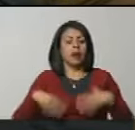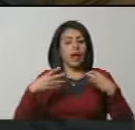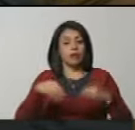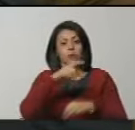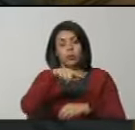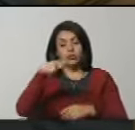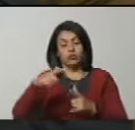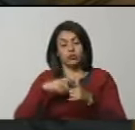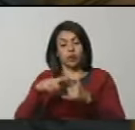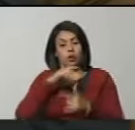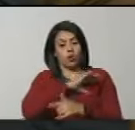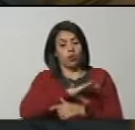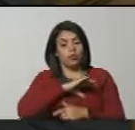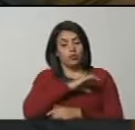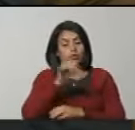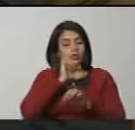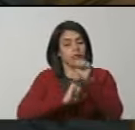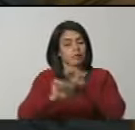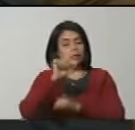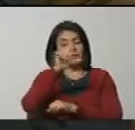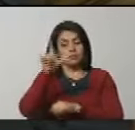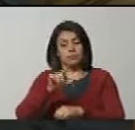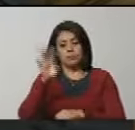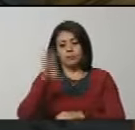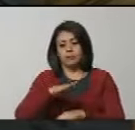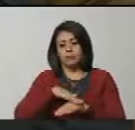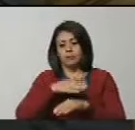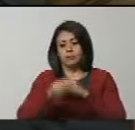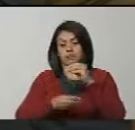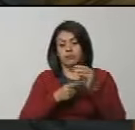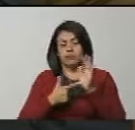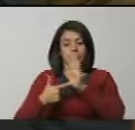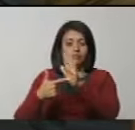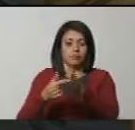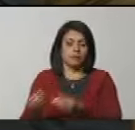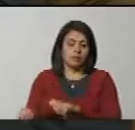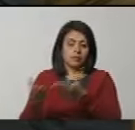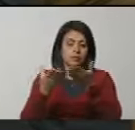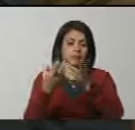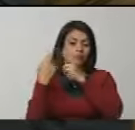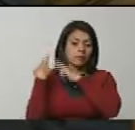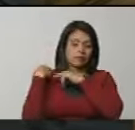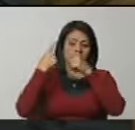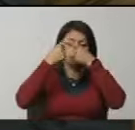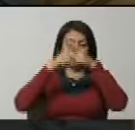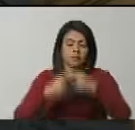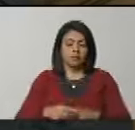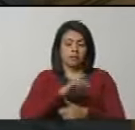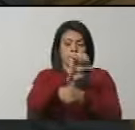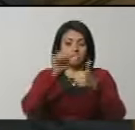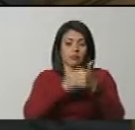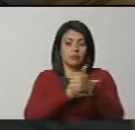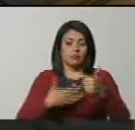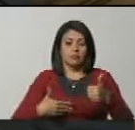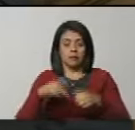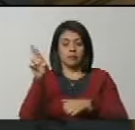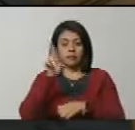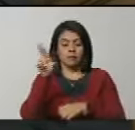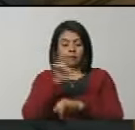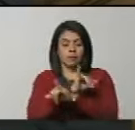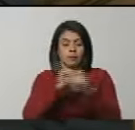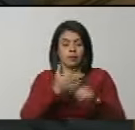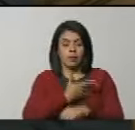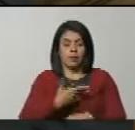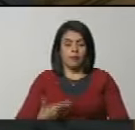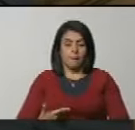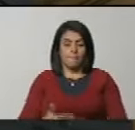funcionamiento de la alta comisión para la defensa de la Guayana Esequiba serán provistos con cargo al presupuesto de la vicepresidencia de la República. Es